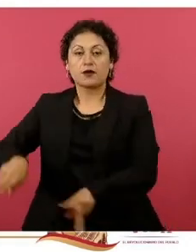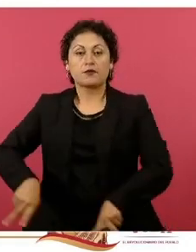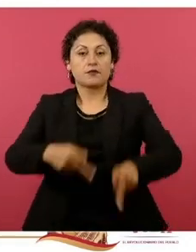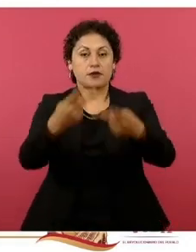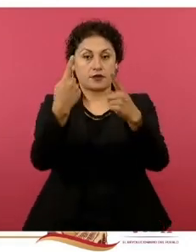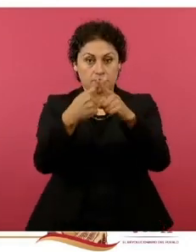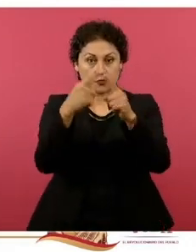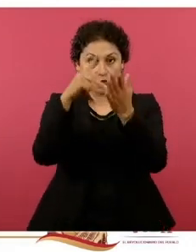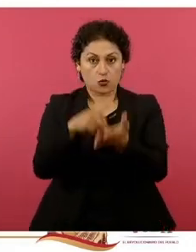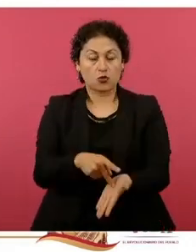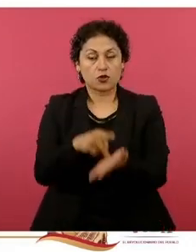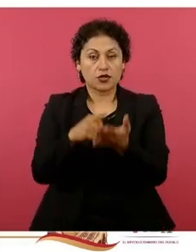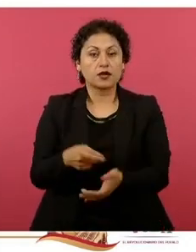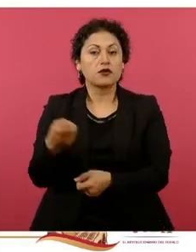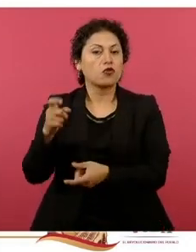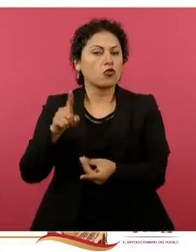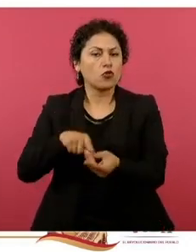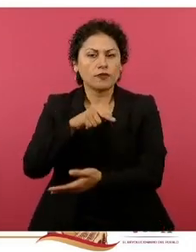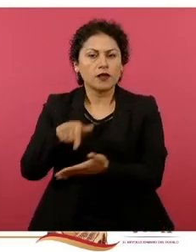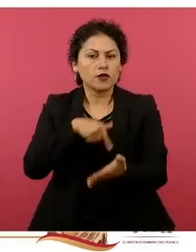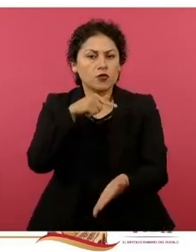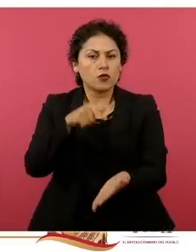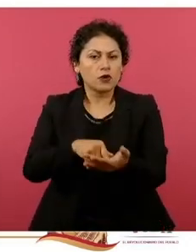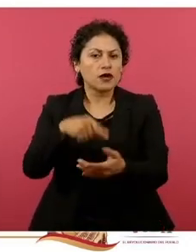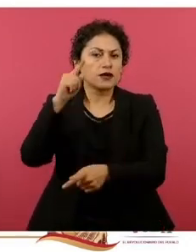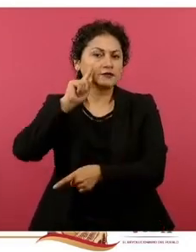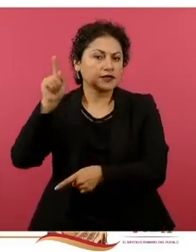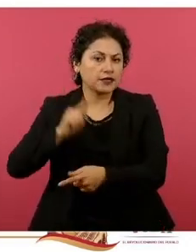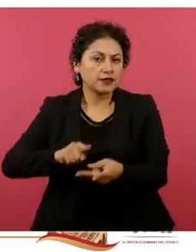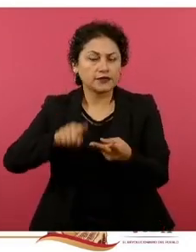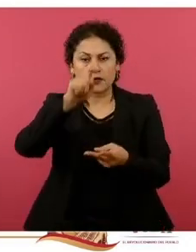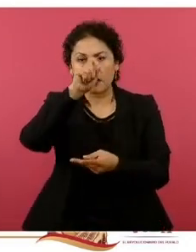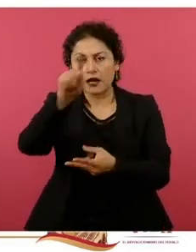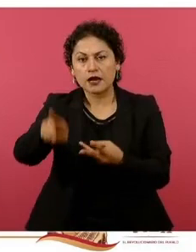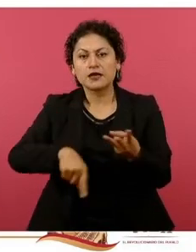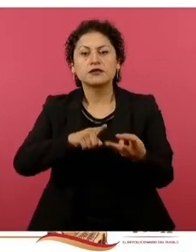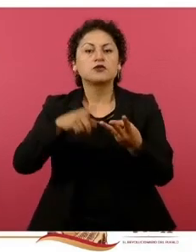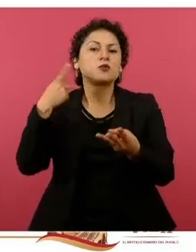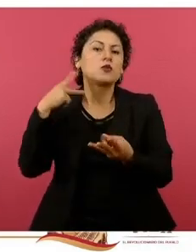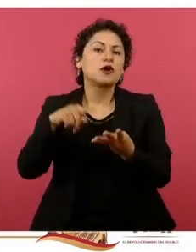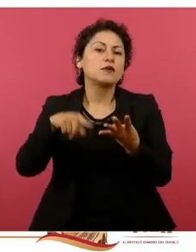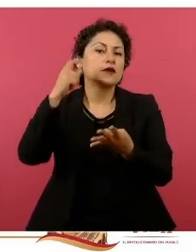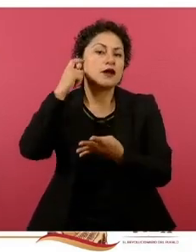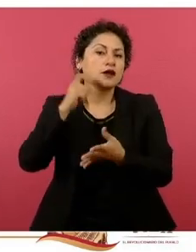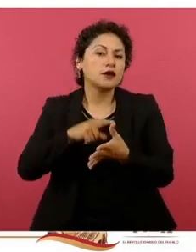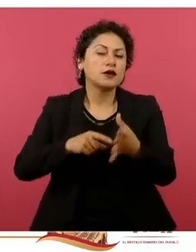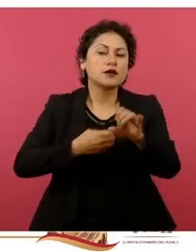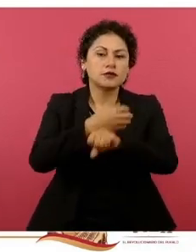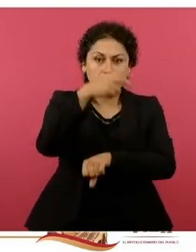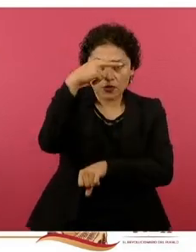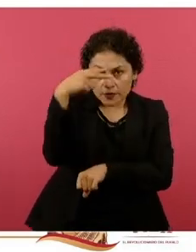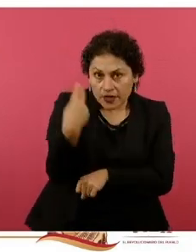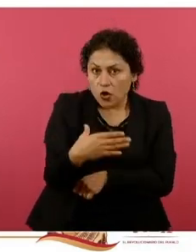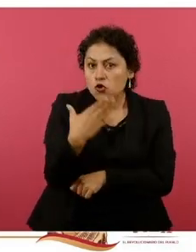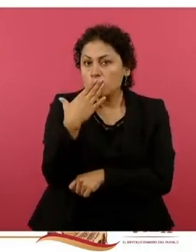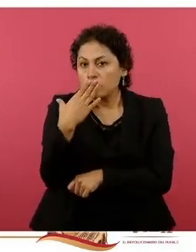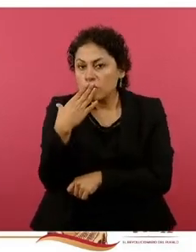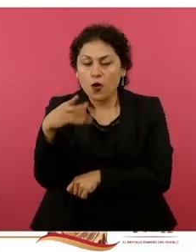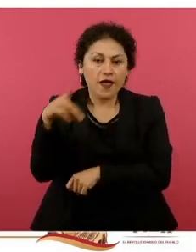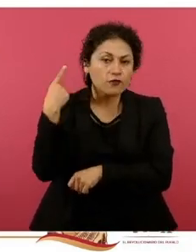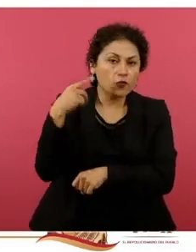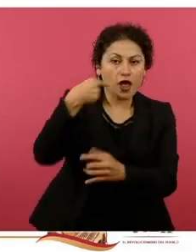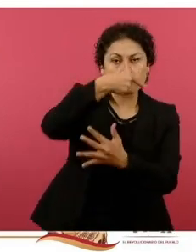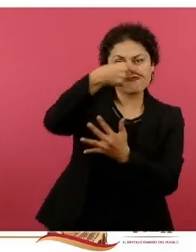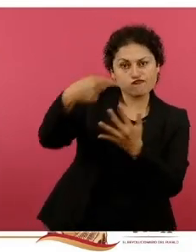tenemos ejemplos de ello en Jalisco, en Zacatecas, en Puebla, en Guerrero, en el Estado de México, en Sonora y en Durango.